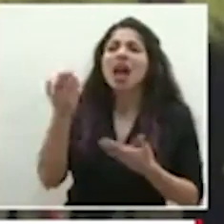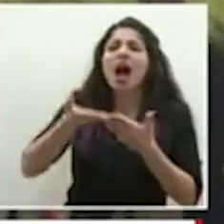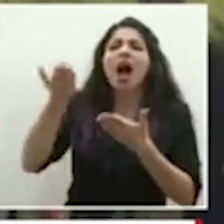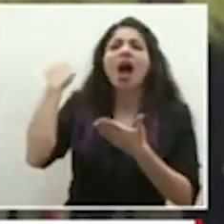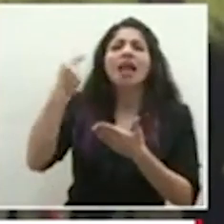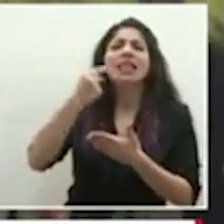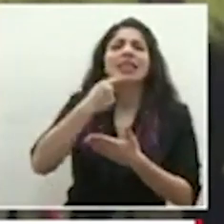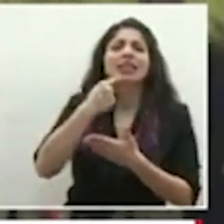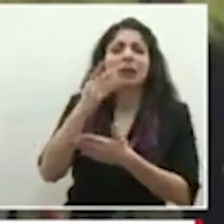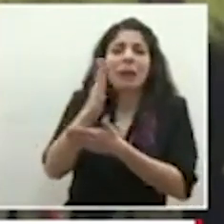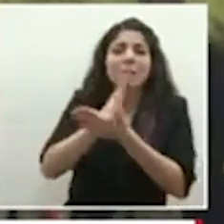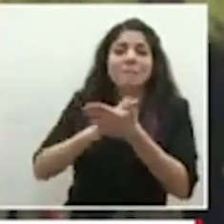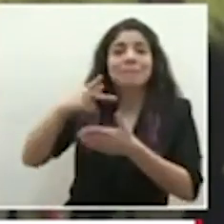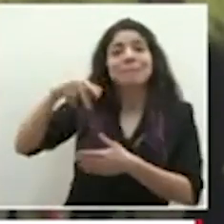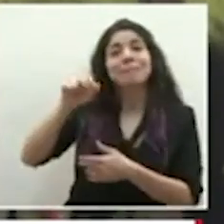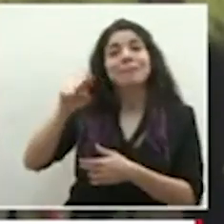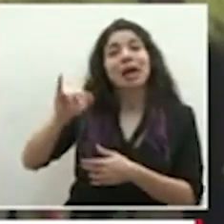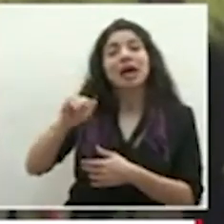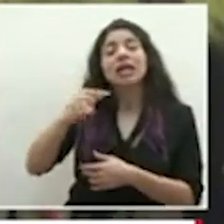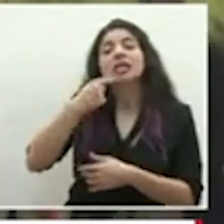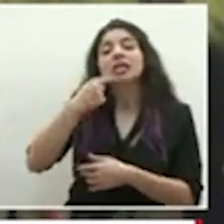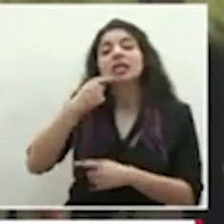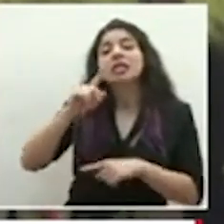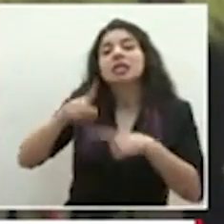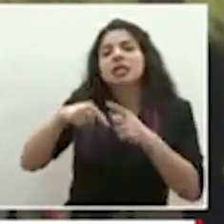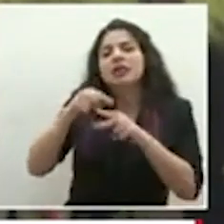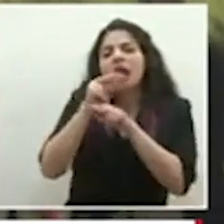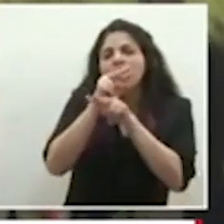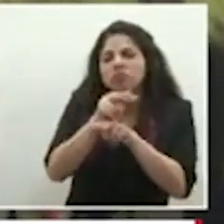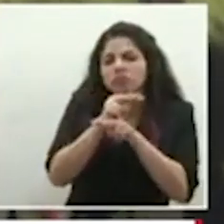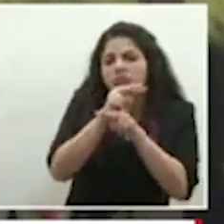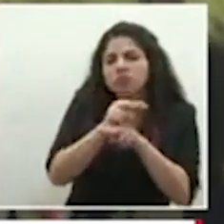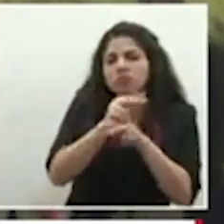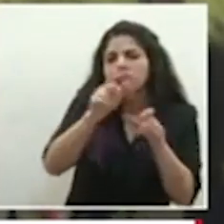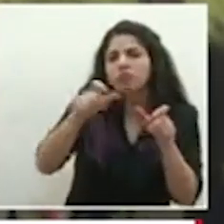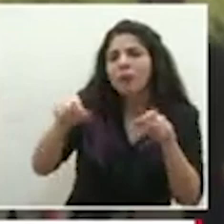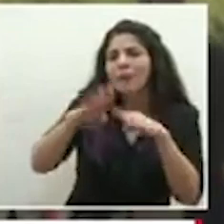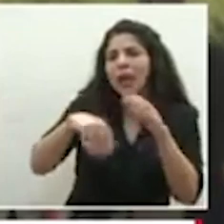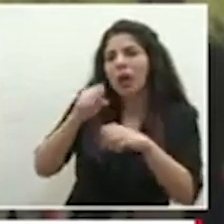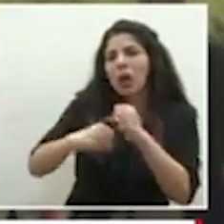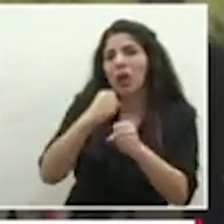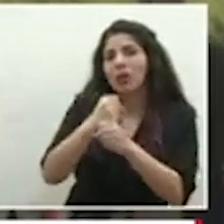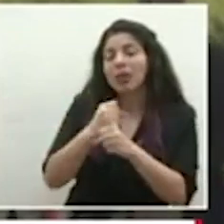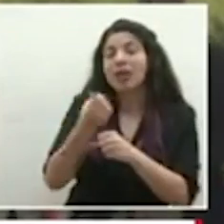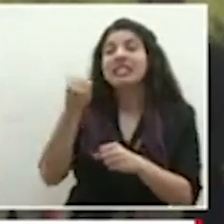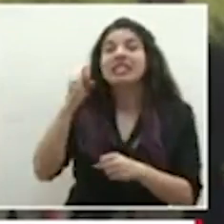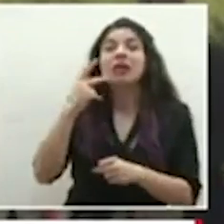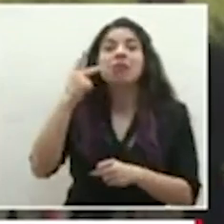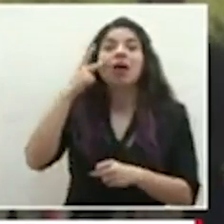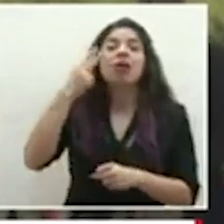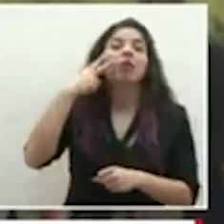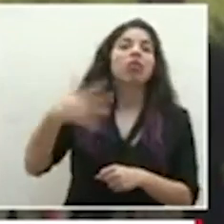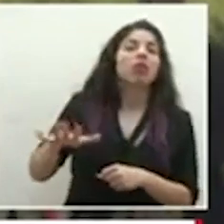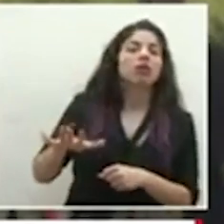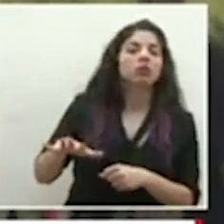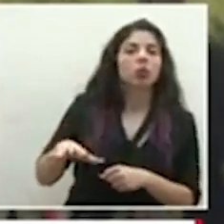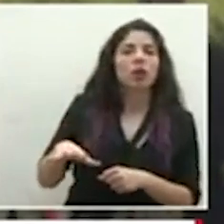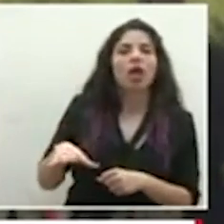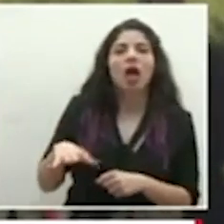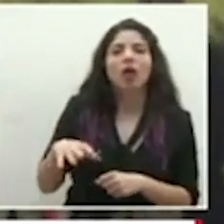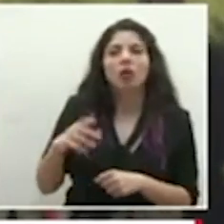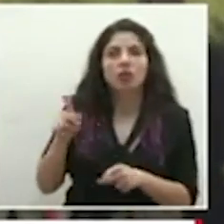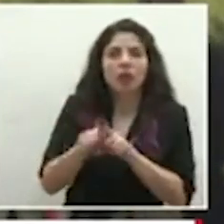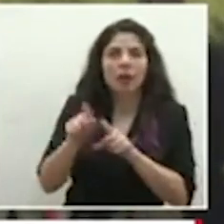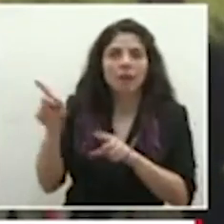dicho desde un inicio por parte del PANI que se iba a seguir el rastro de estas personas y se podía hablar hasta de negligencia por parte de sus